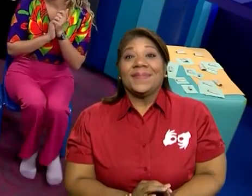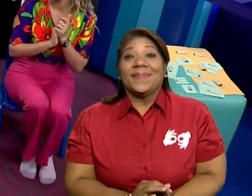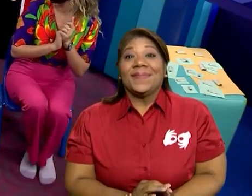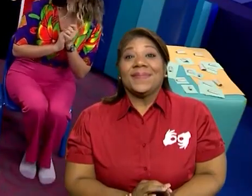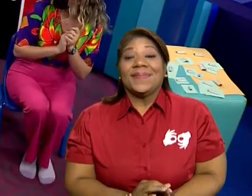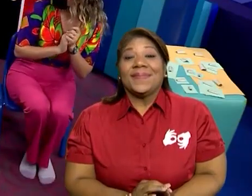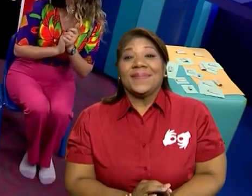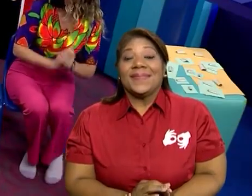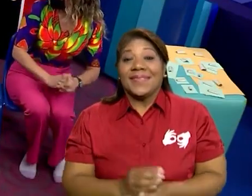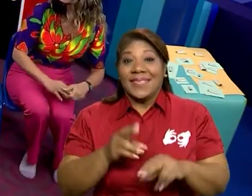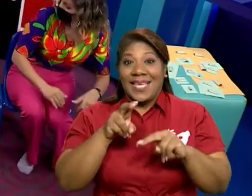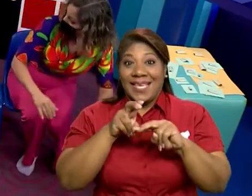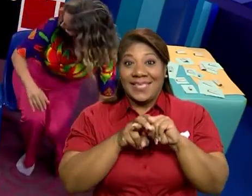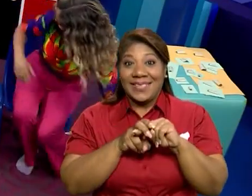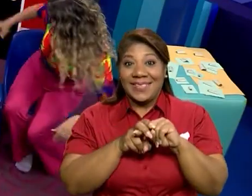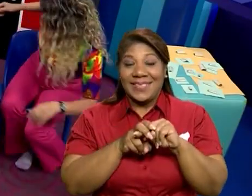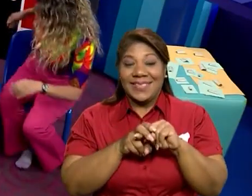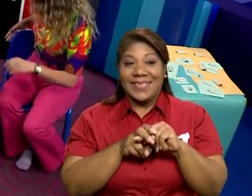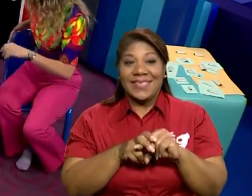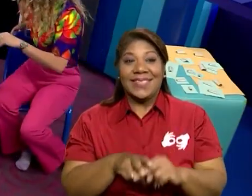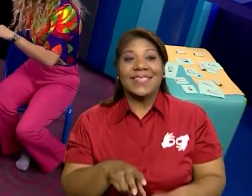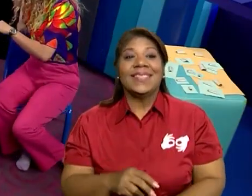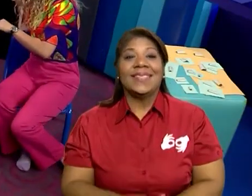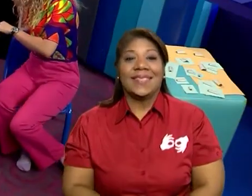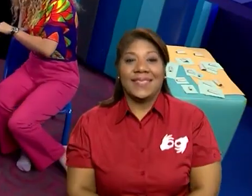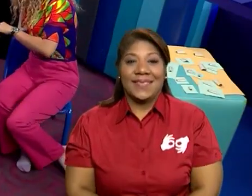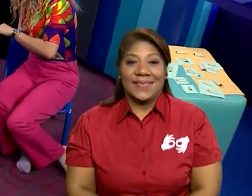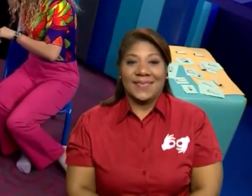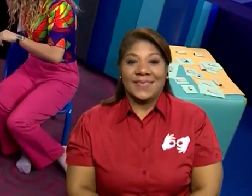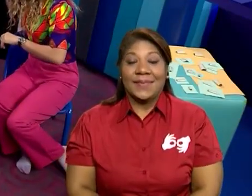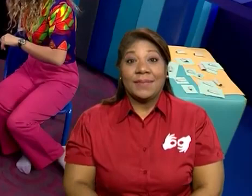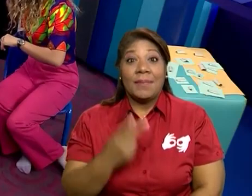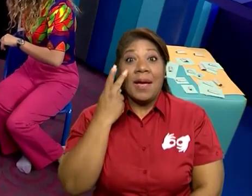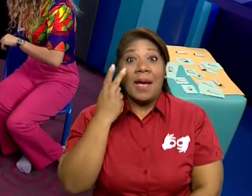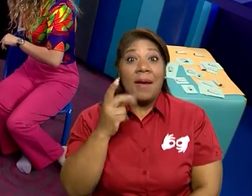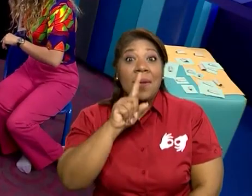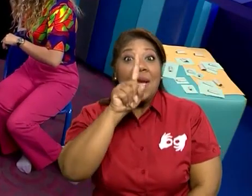quedamos en esta silla, maestra. es. Qué pregunta. Vamos a ver las preguntas.